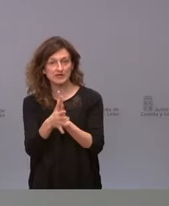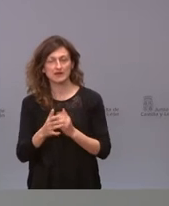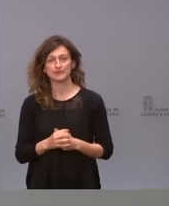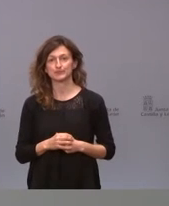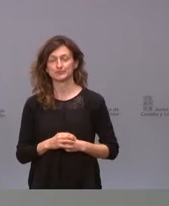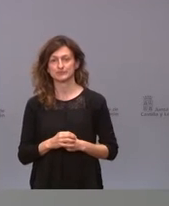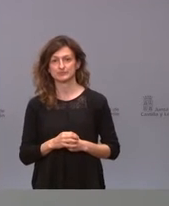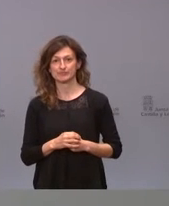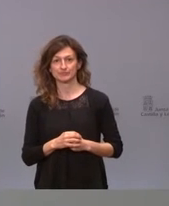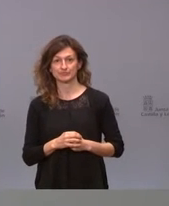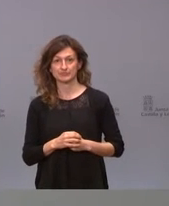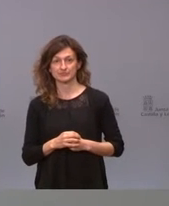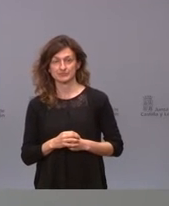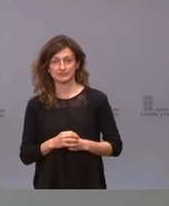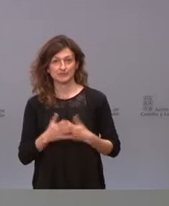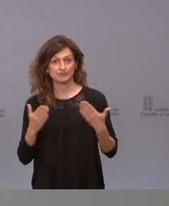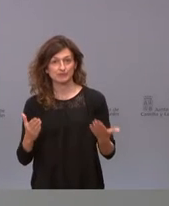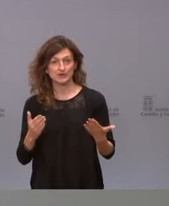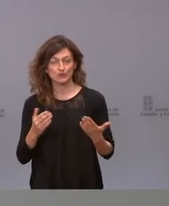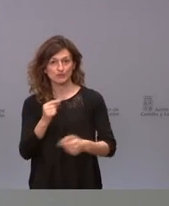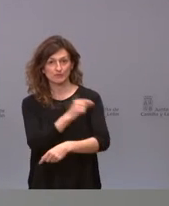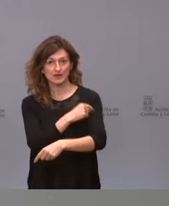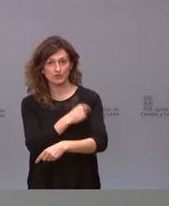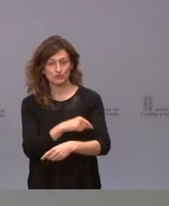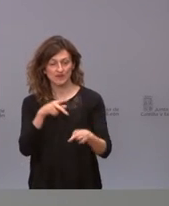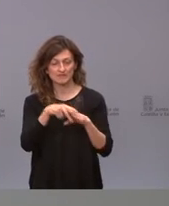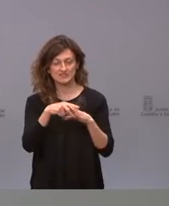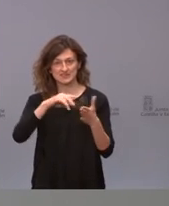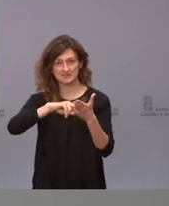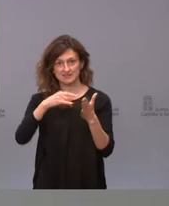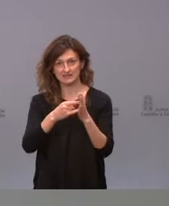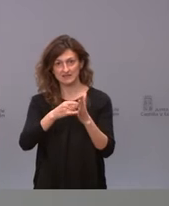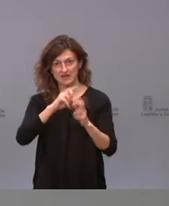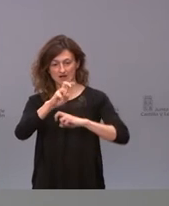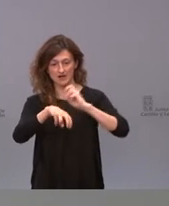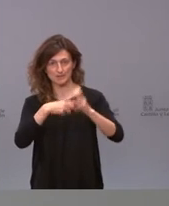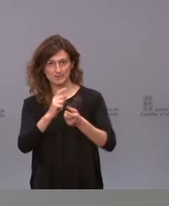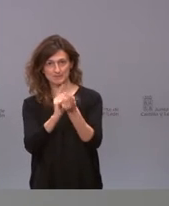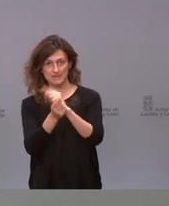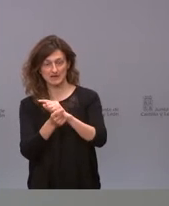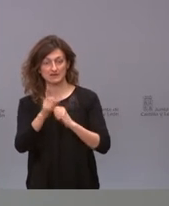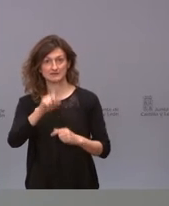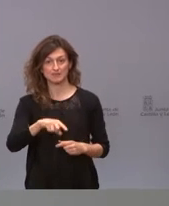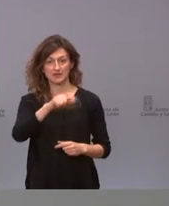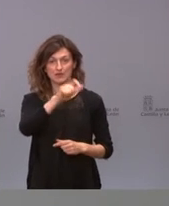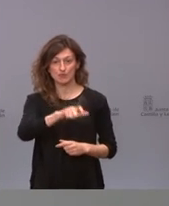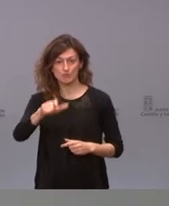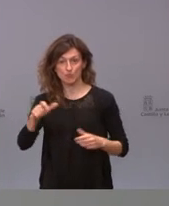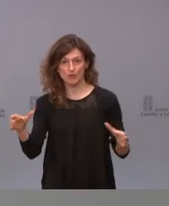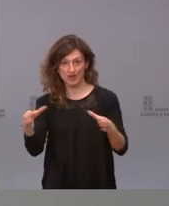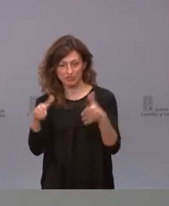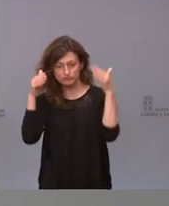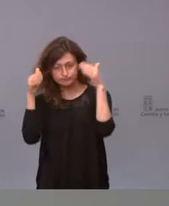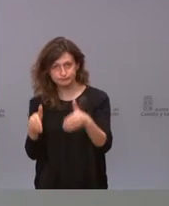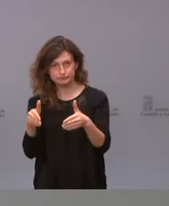pero que, de alguna manera, hace cambiar la ficha técnica y cambiar la ficha técnica cambia la población diana, la población a la que